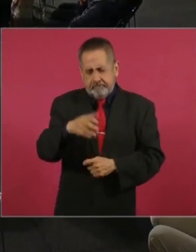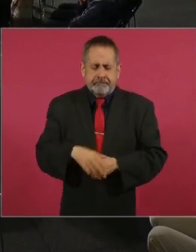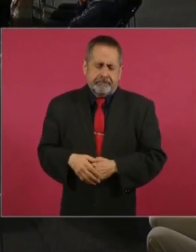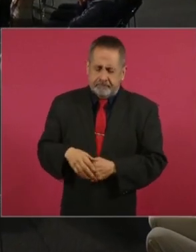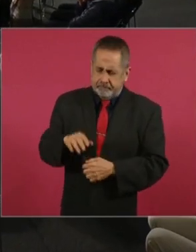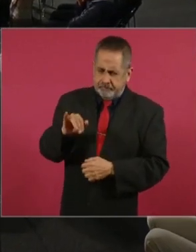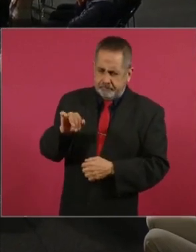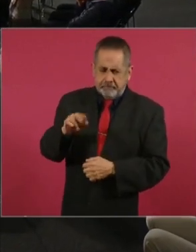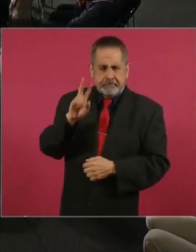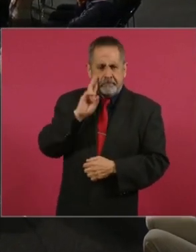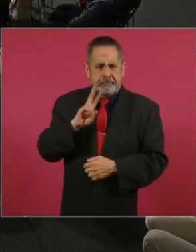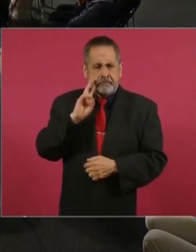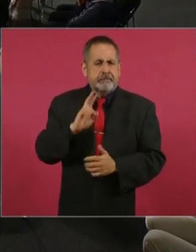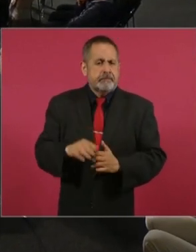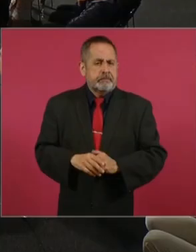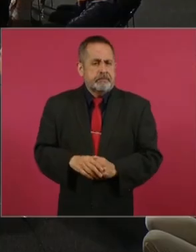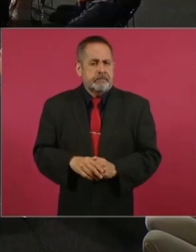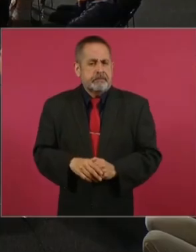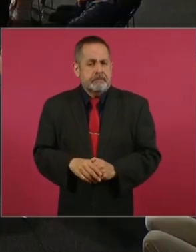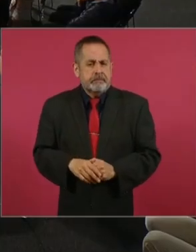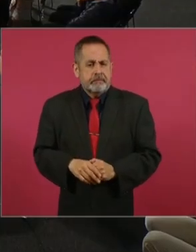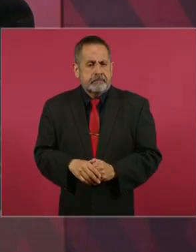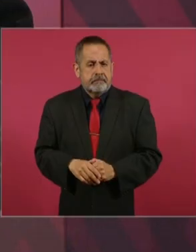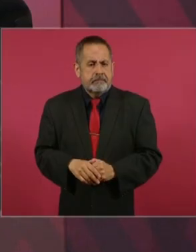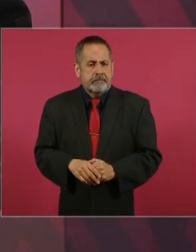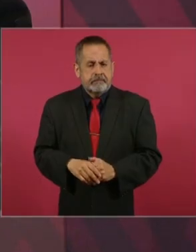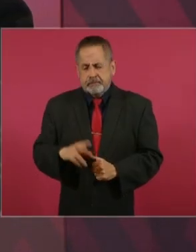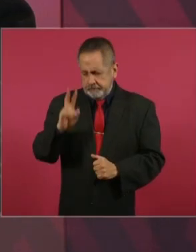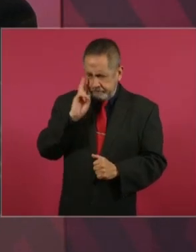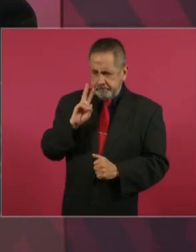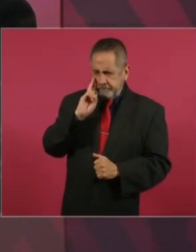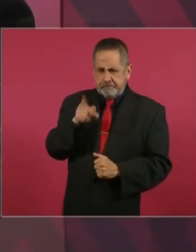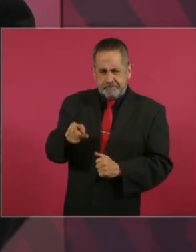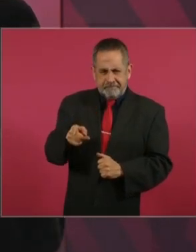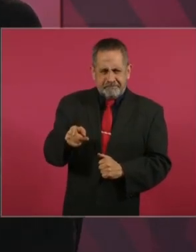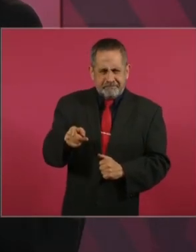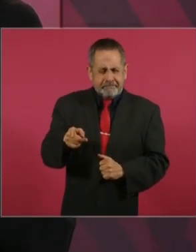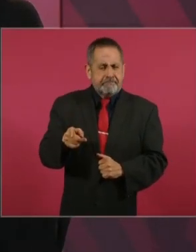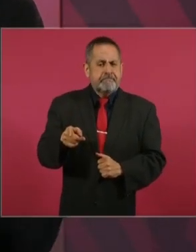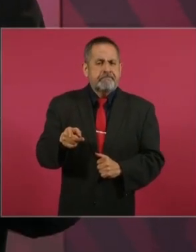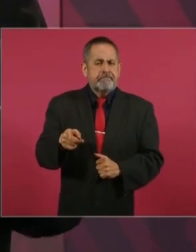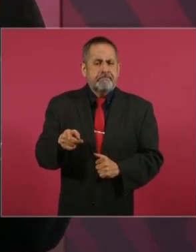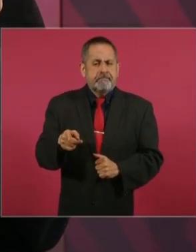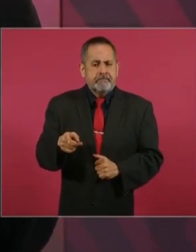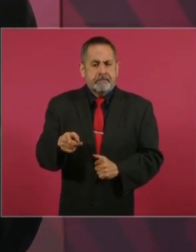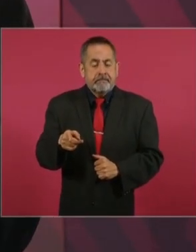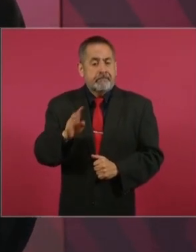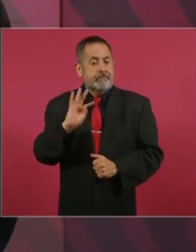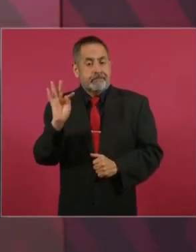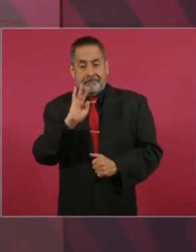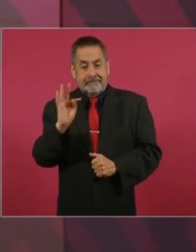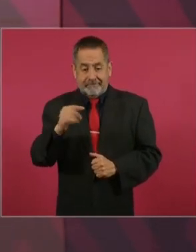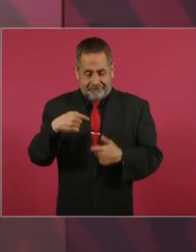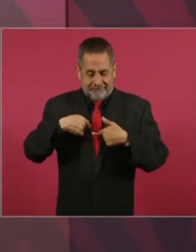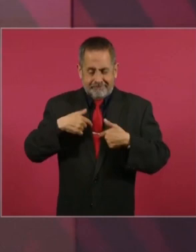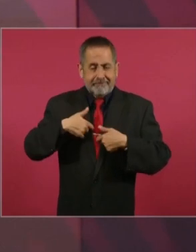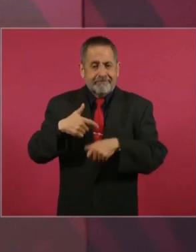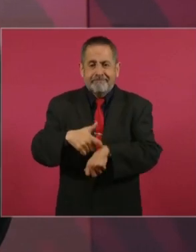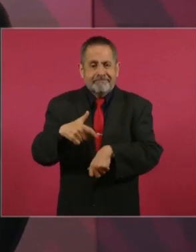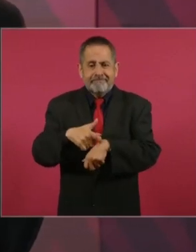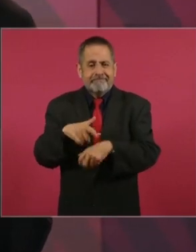sí, vamos a verlo. Si ya no nos alcanza a nosotros,